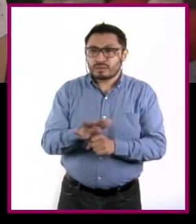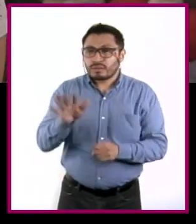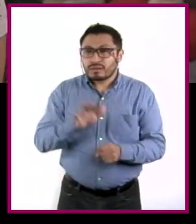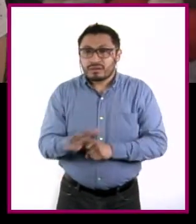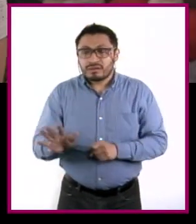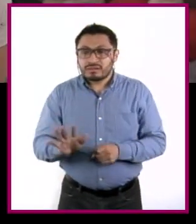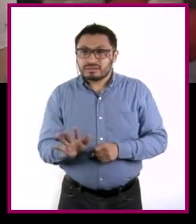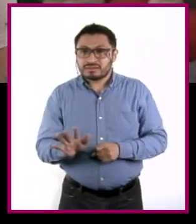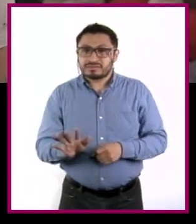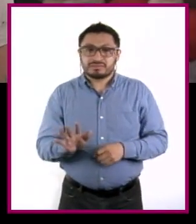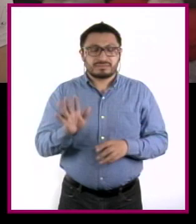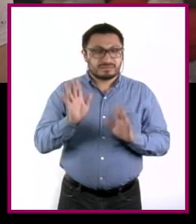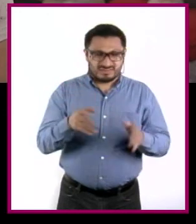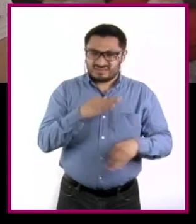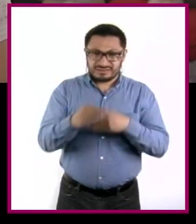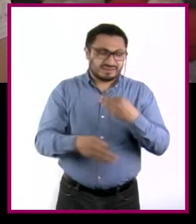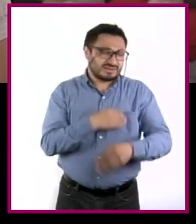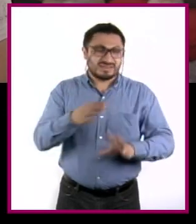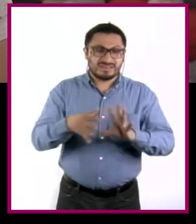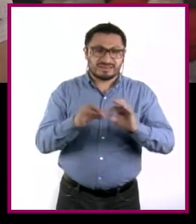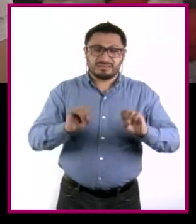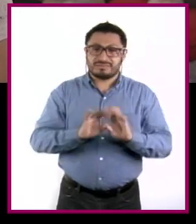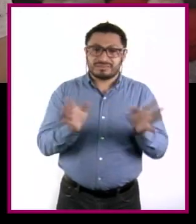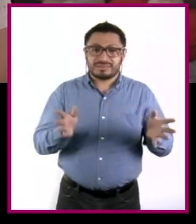Ya, ya todo está muy claro.